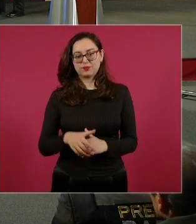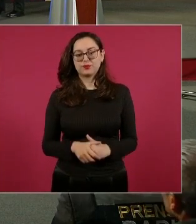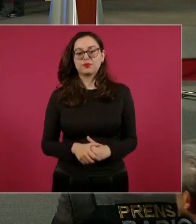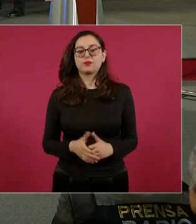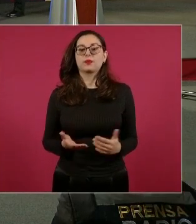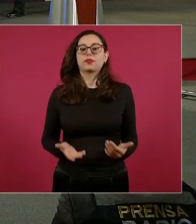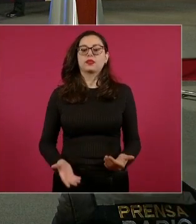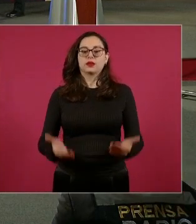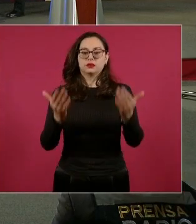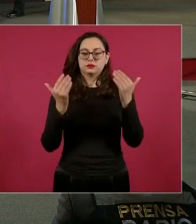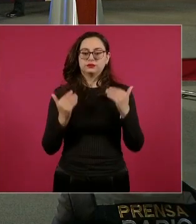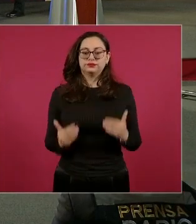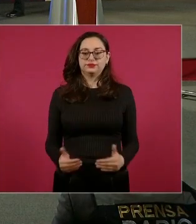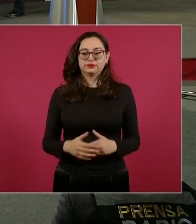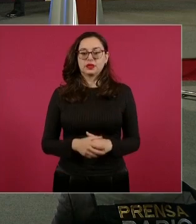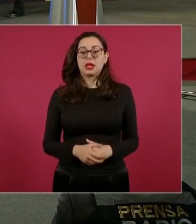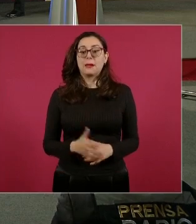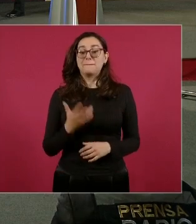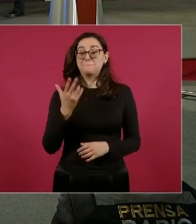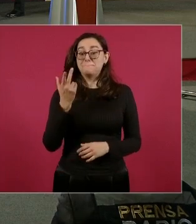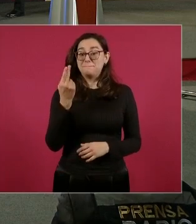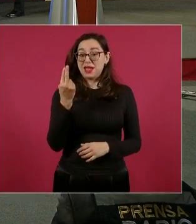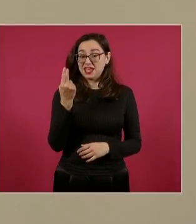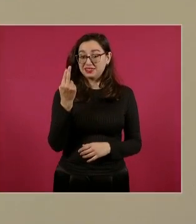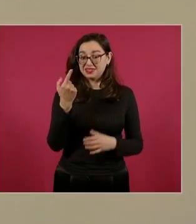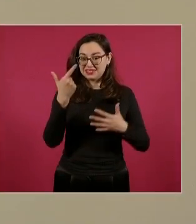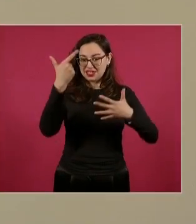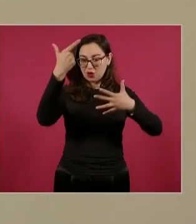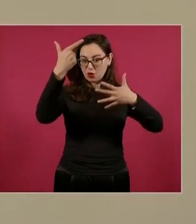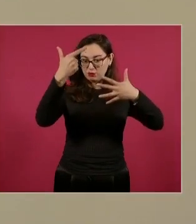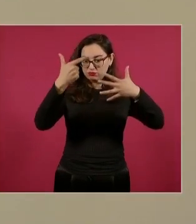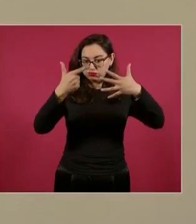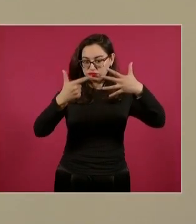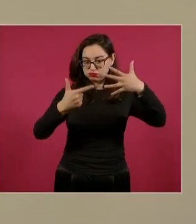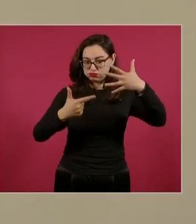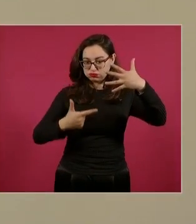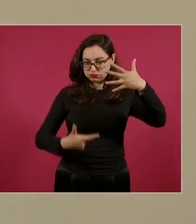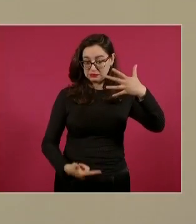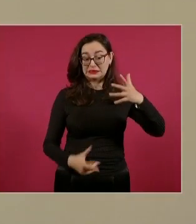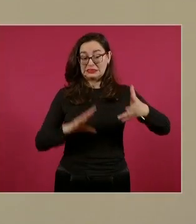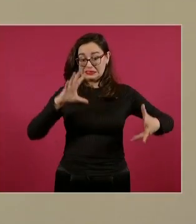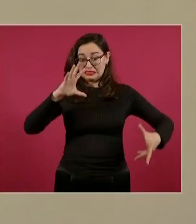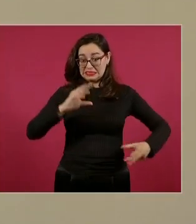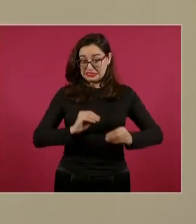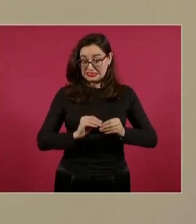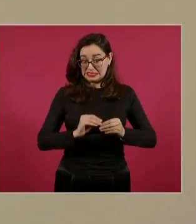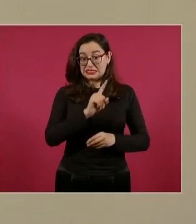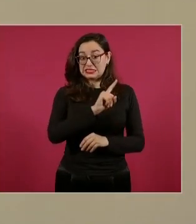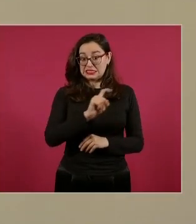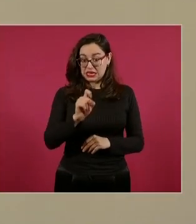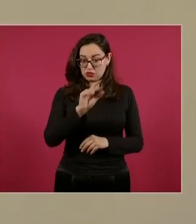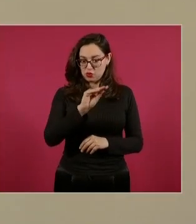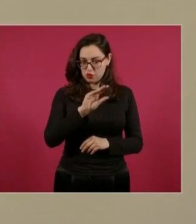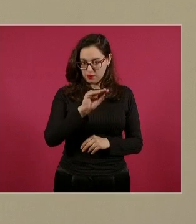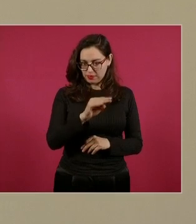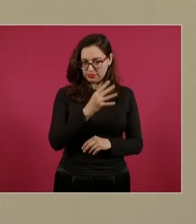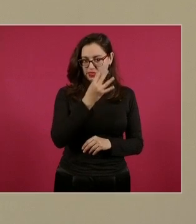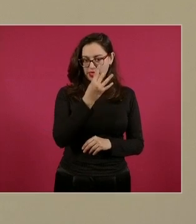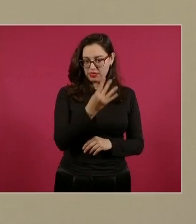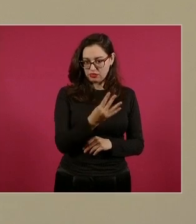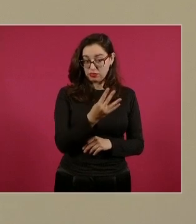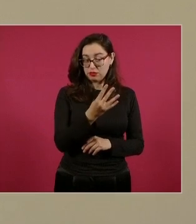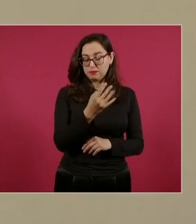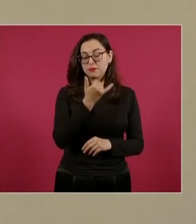casos relevantes, precisamente de estos 192 que han sido liberados